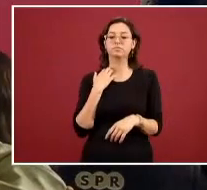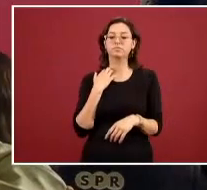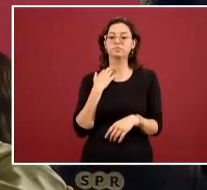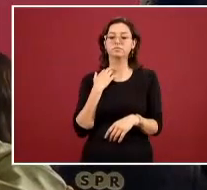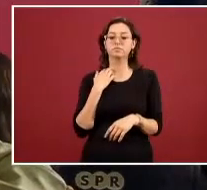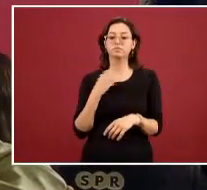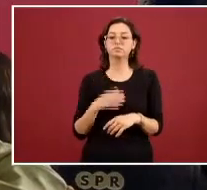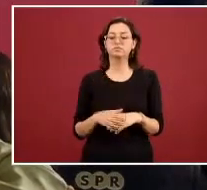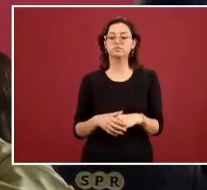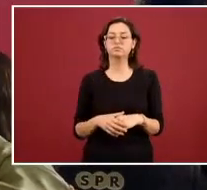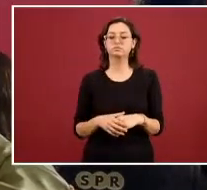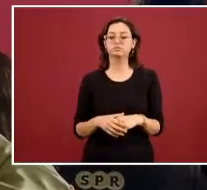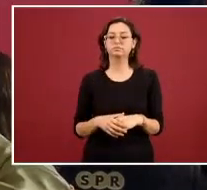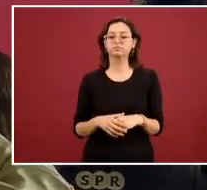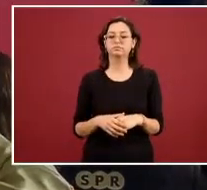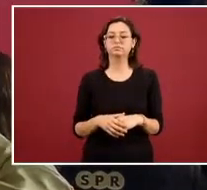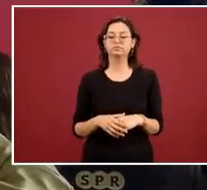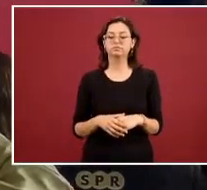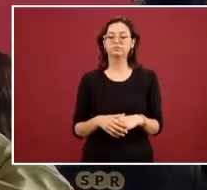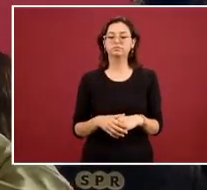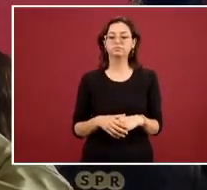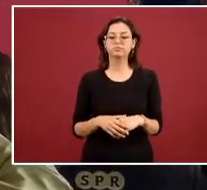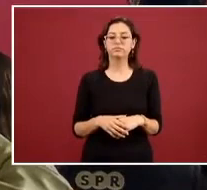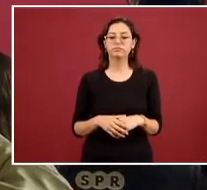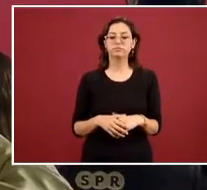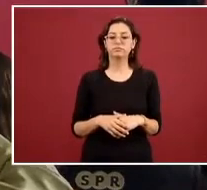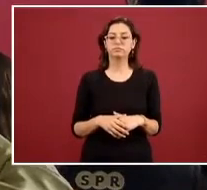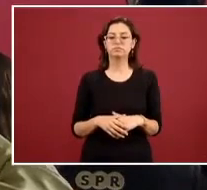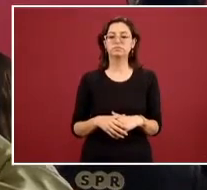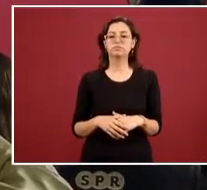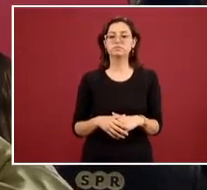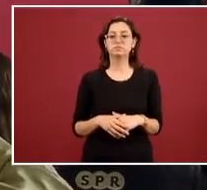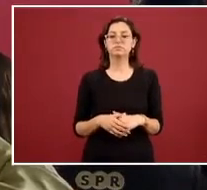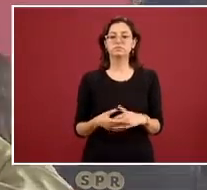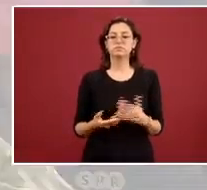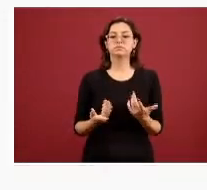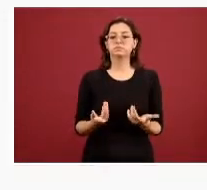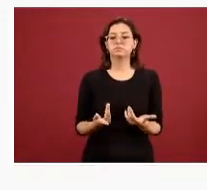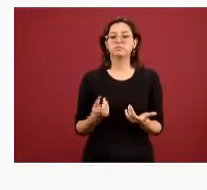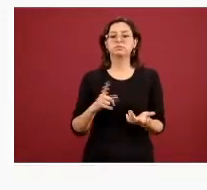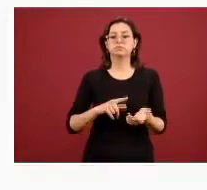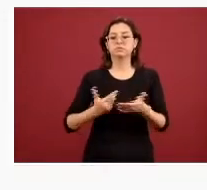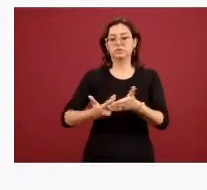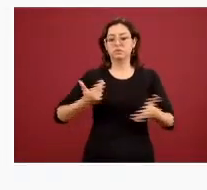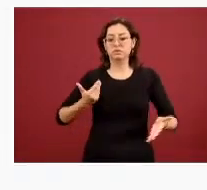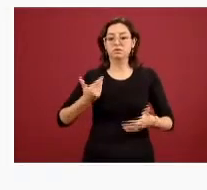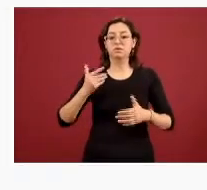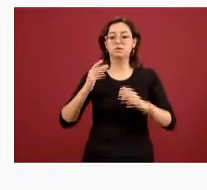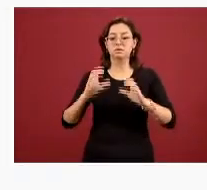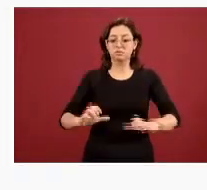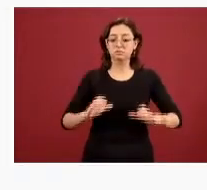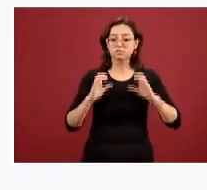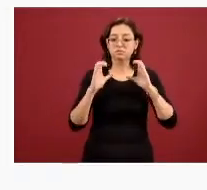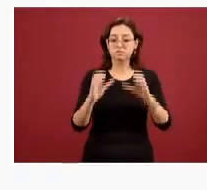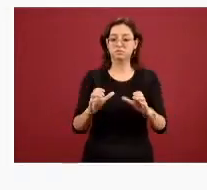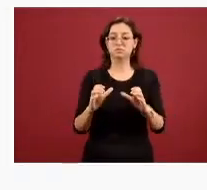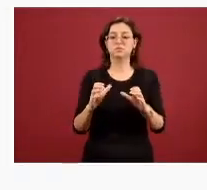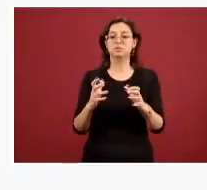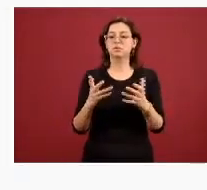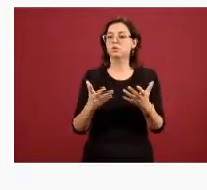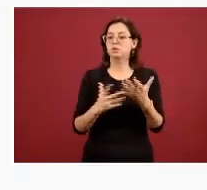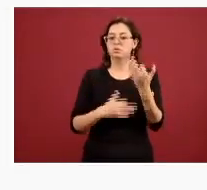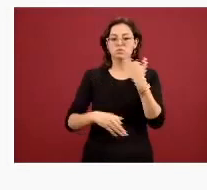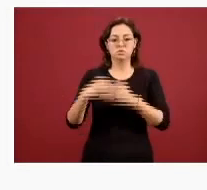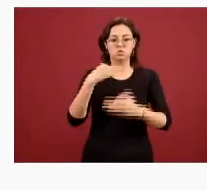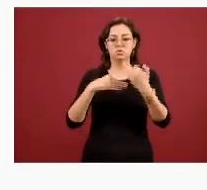tenemos dentro de todo esto algunas áreas de servicio como prevención todos funcionan como módulos de